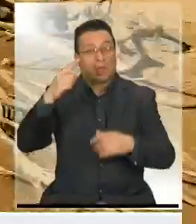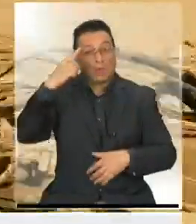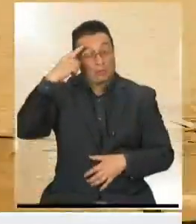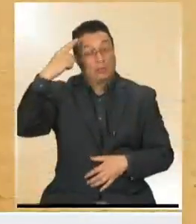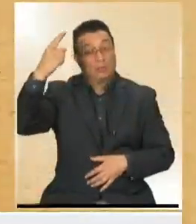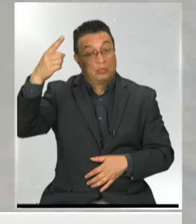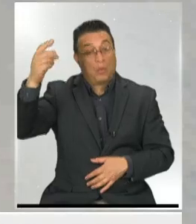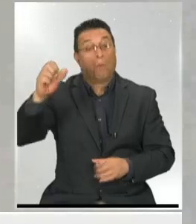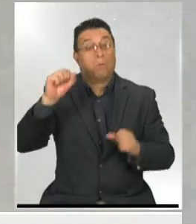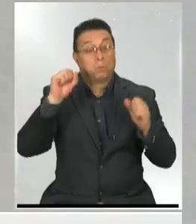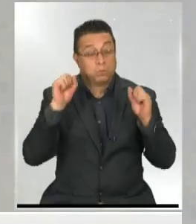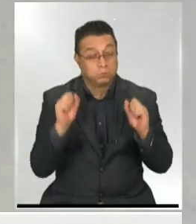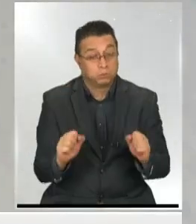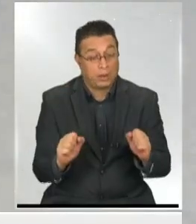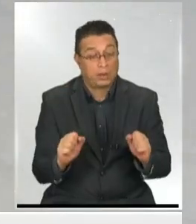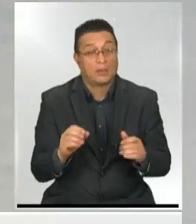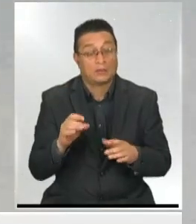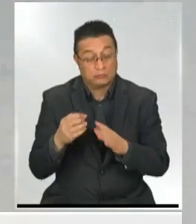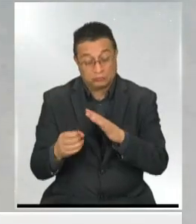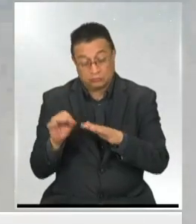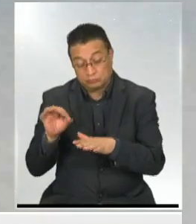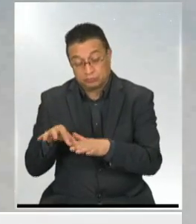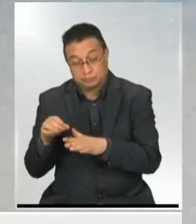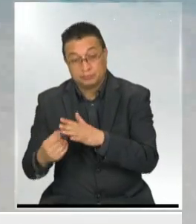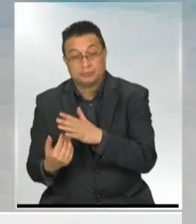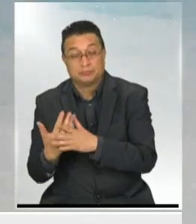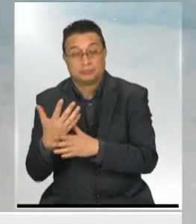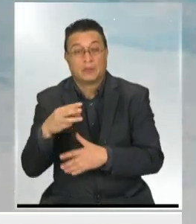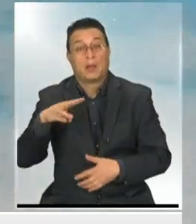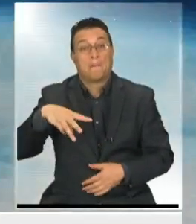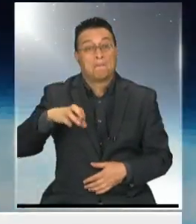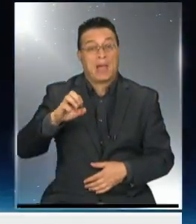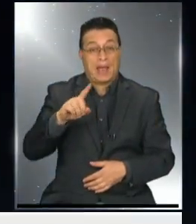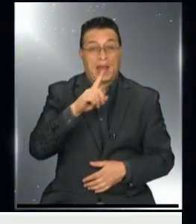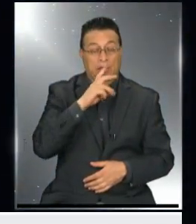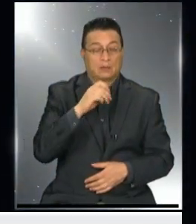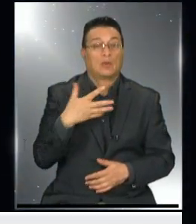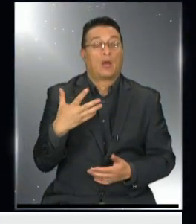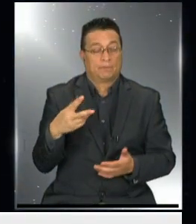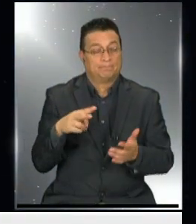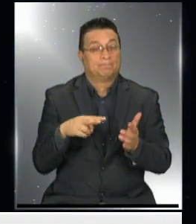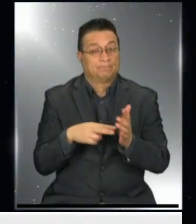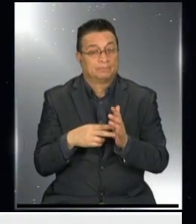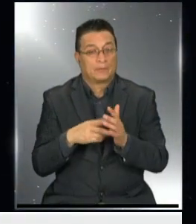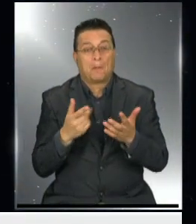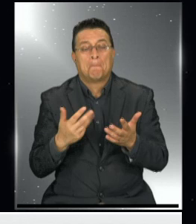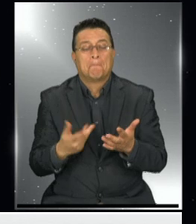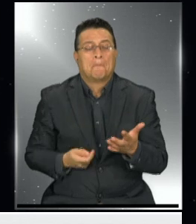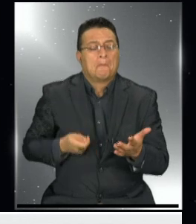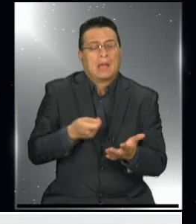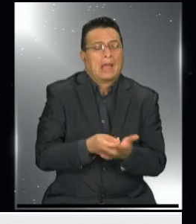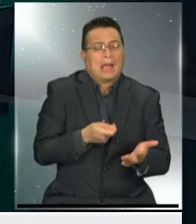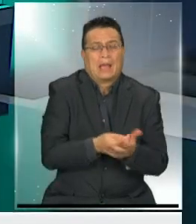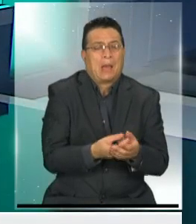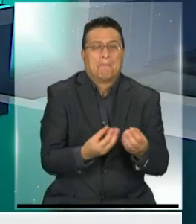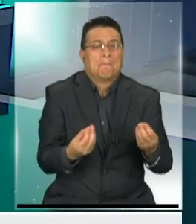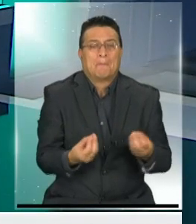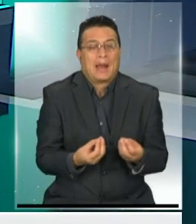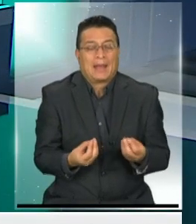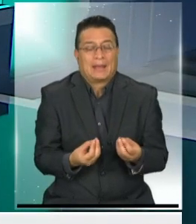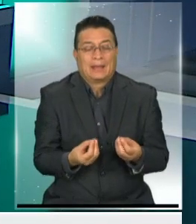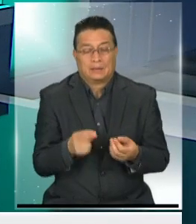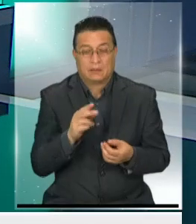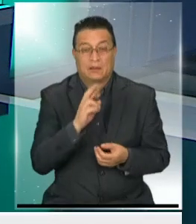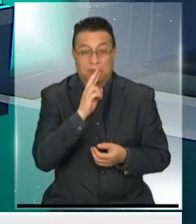que eventualmente podemos cultivar algo en Marte. Ahora algunos preguntarán, y está la vieja polémica, ¿para qué invertimos tanto en hacer esto? Bueno, la